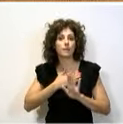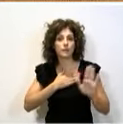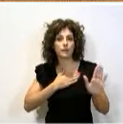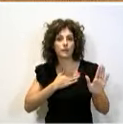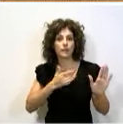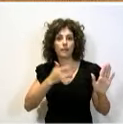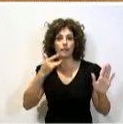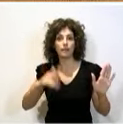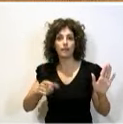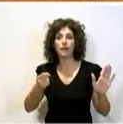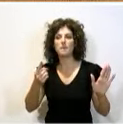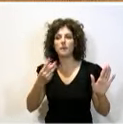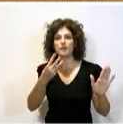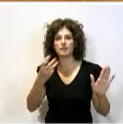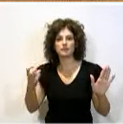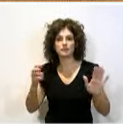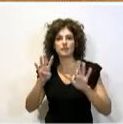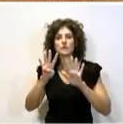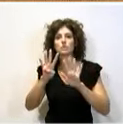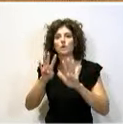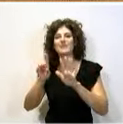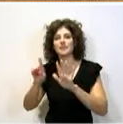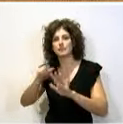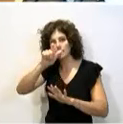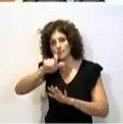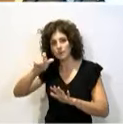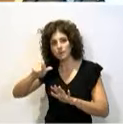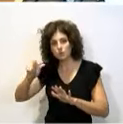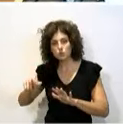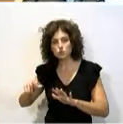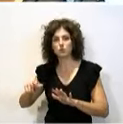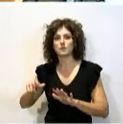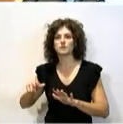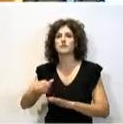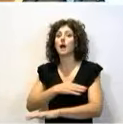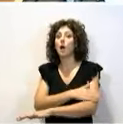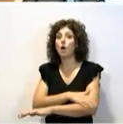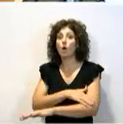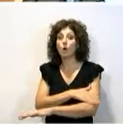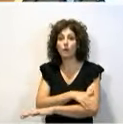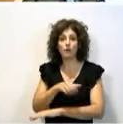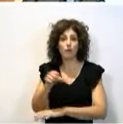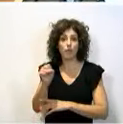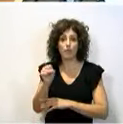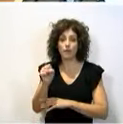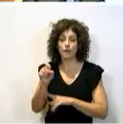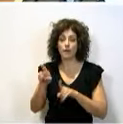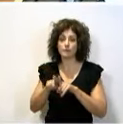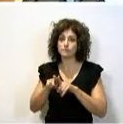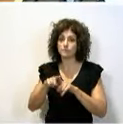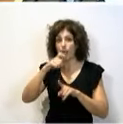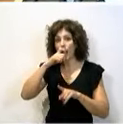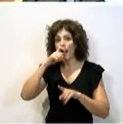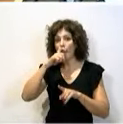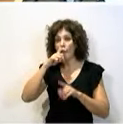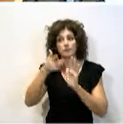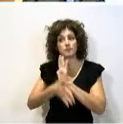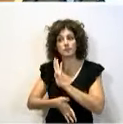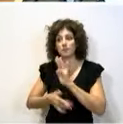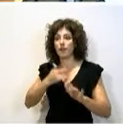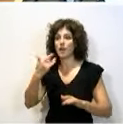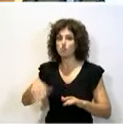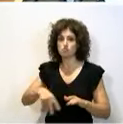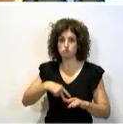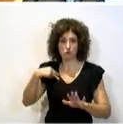indultar a 1.396 personas por el gobierno de Aznar, pues yo creo que es equiparable al indulto general. Es verdad que los señores del Partido